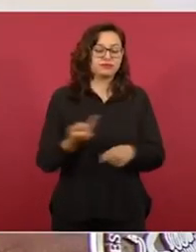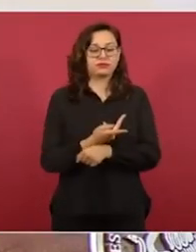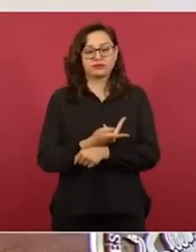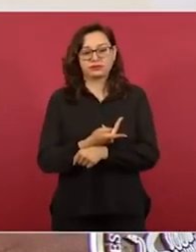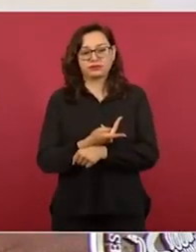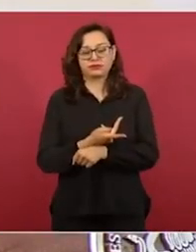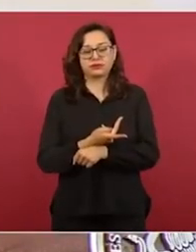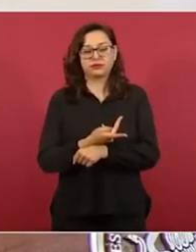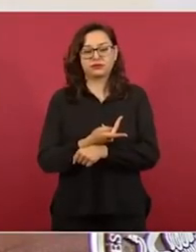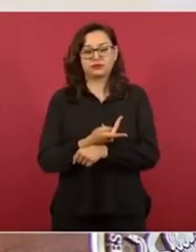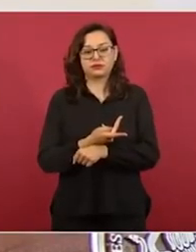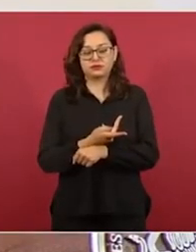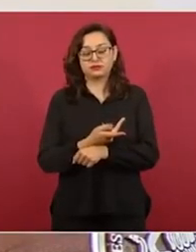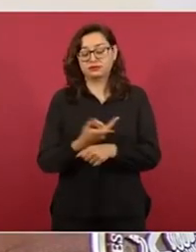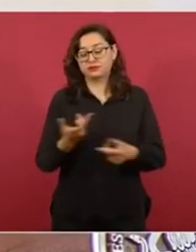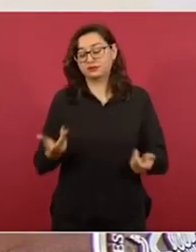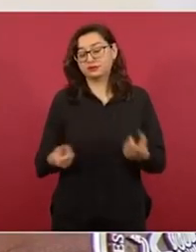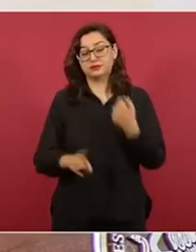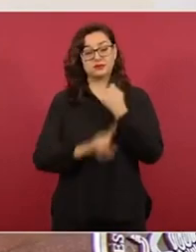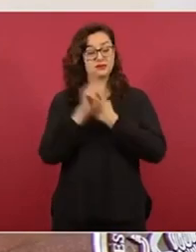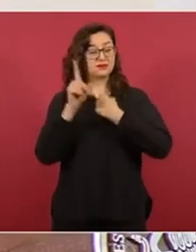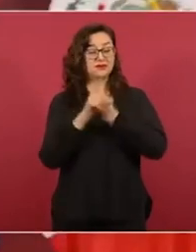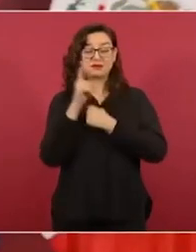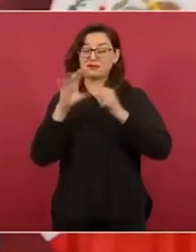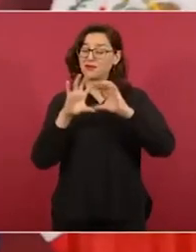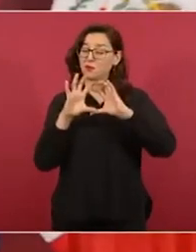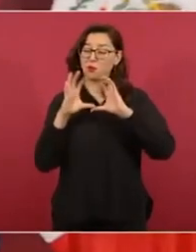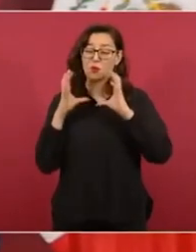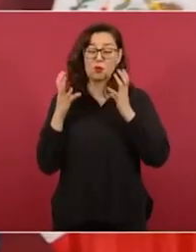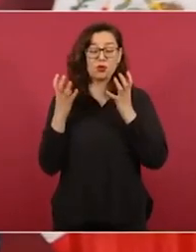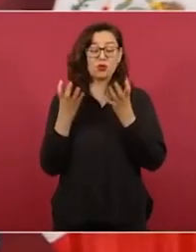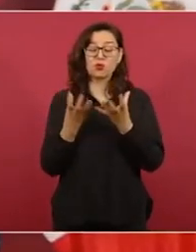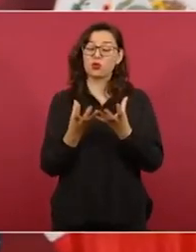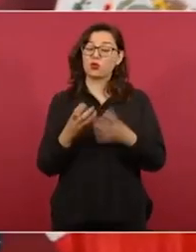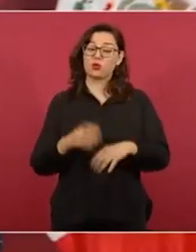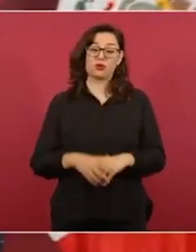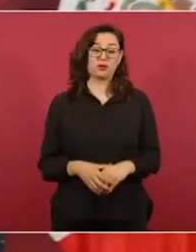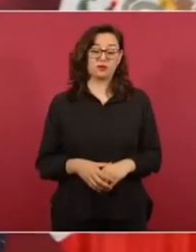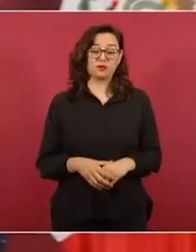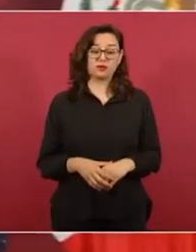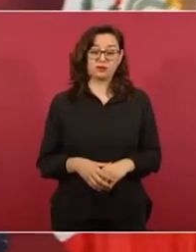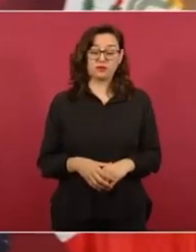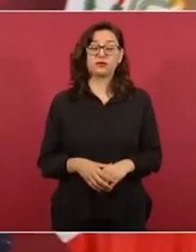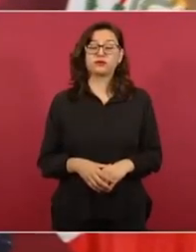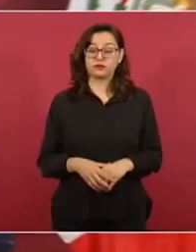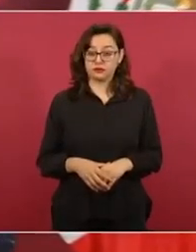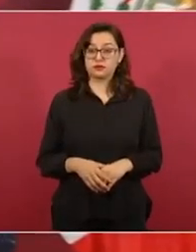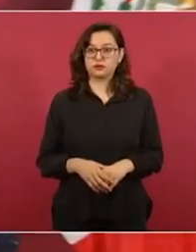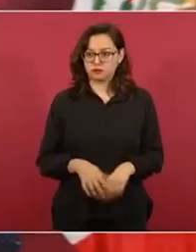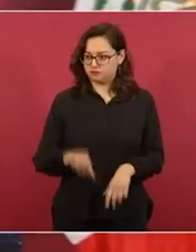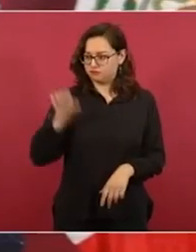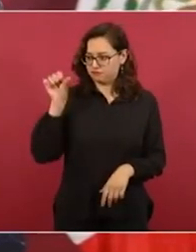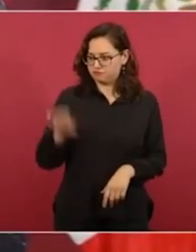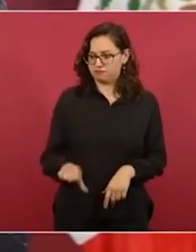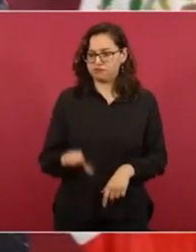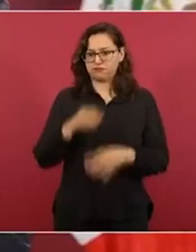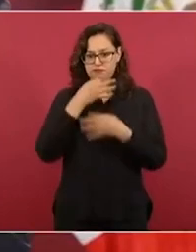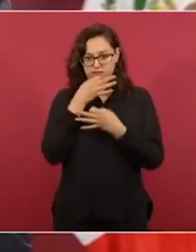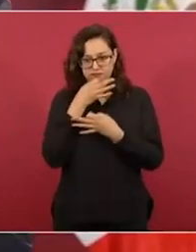fenómeno mundial, en efecto hoy se dio a conocer el dato,